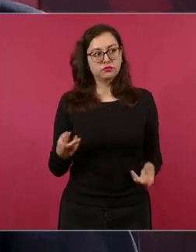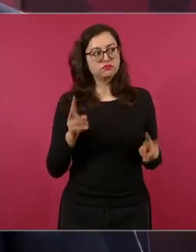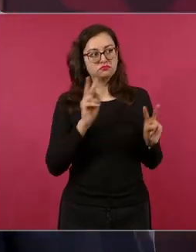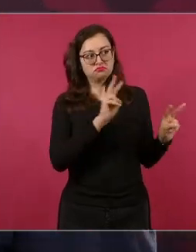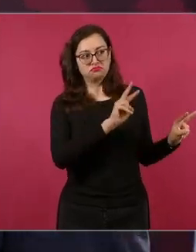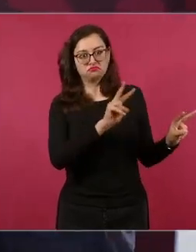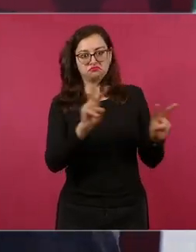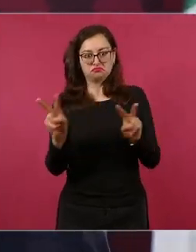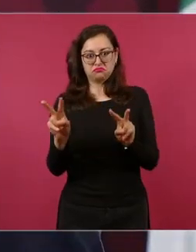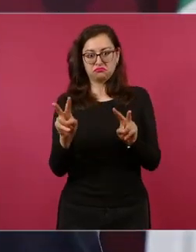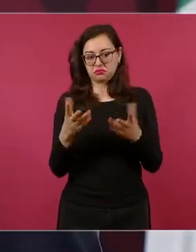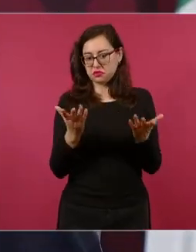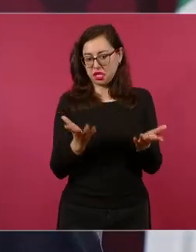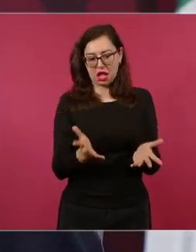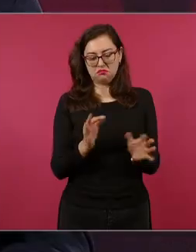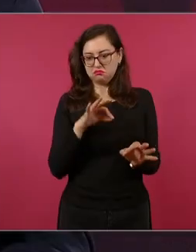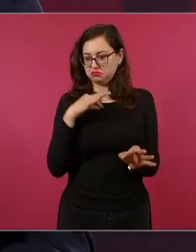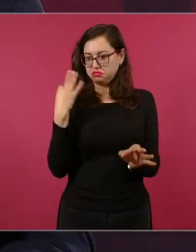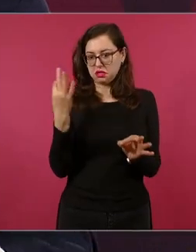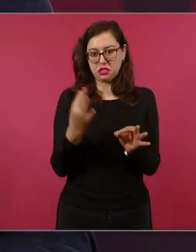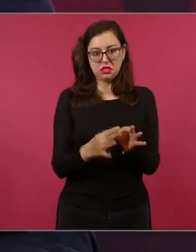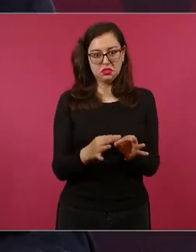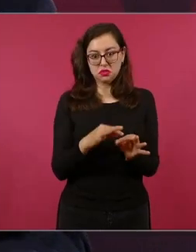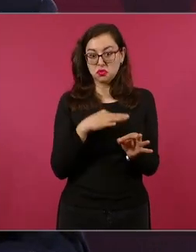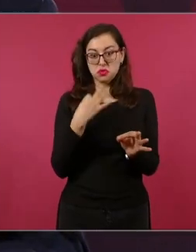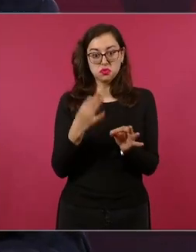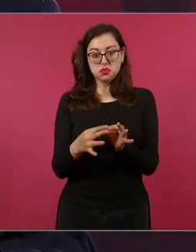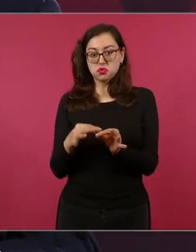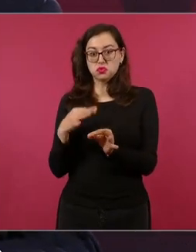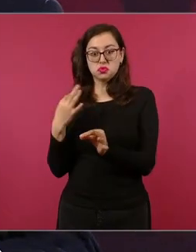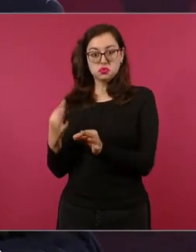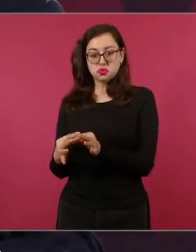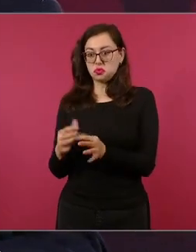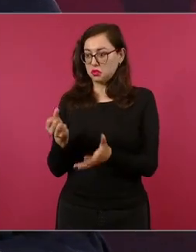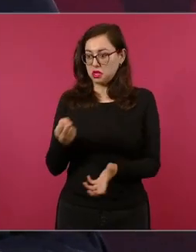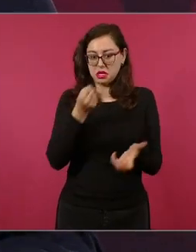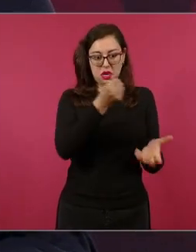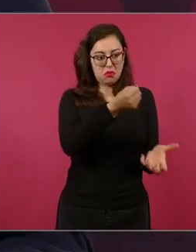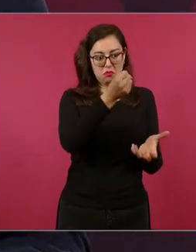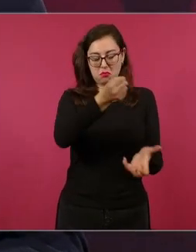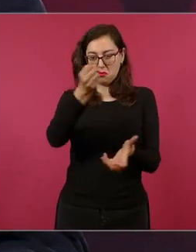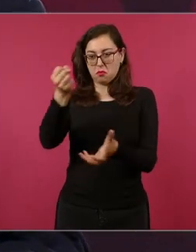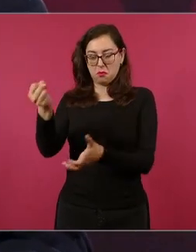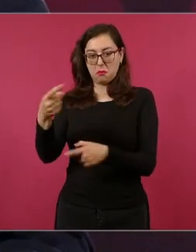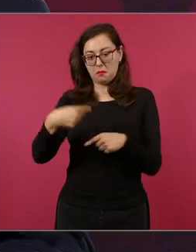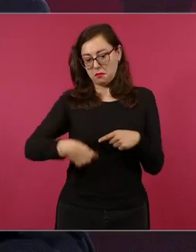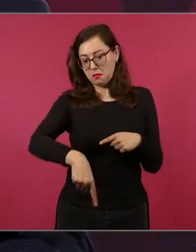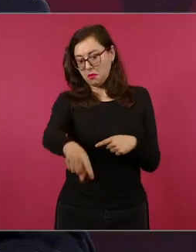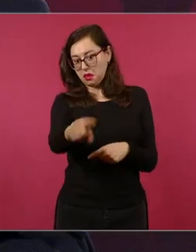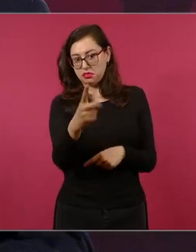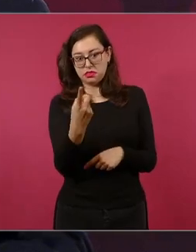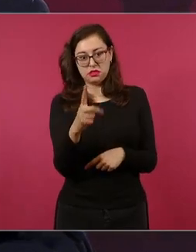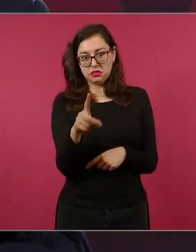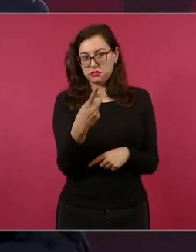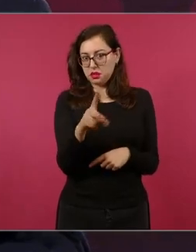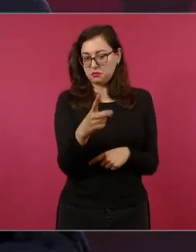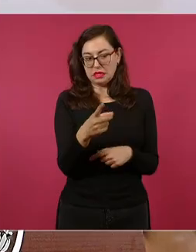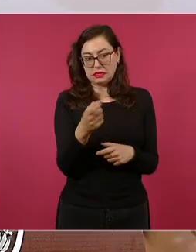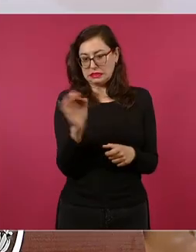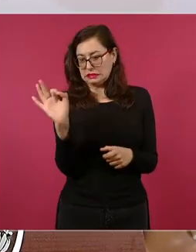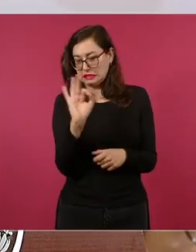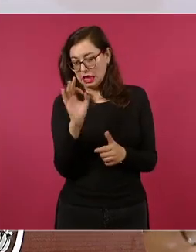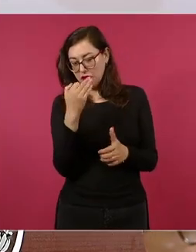cubierto hasta diciembre ya van a quedar los fondos para todas las obras